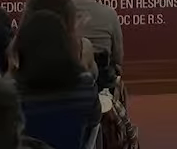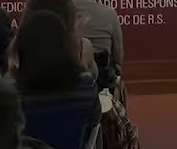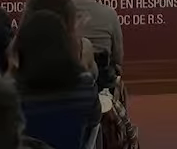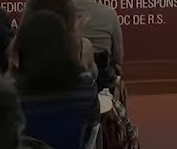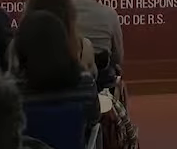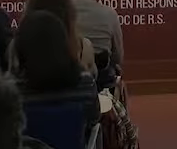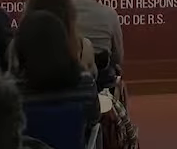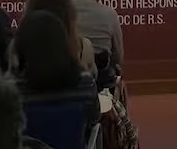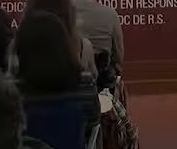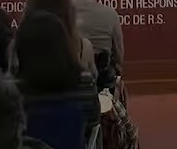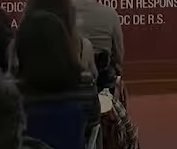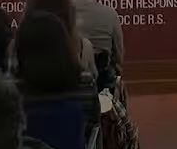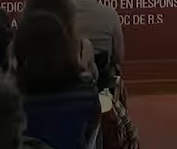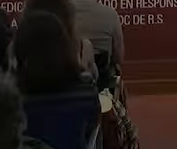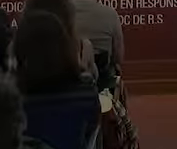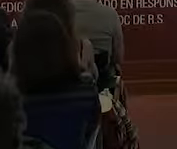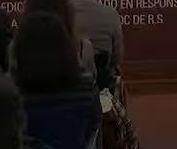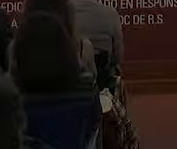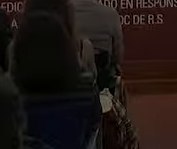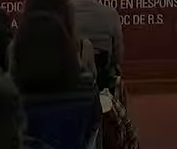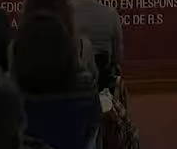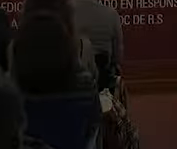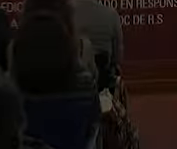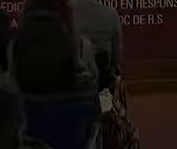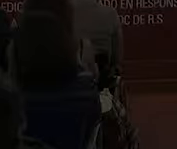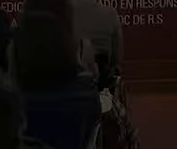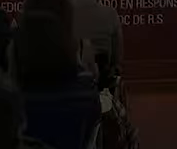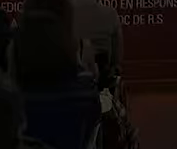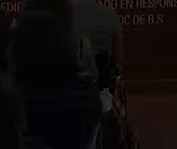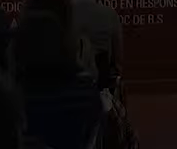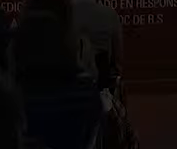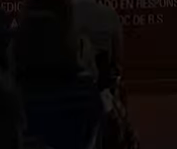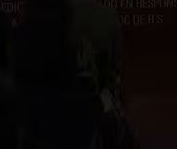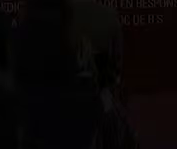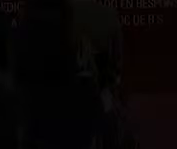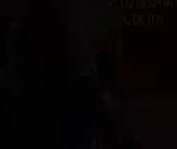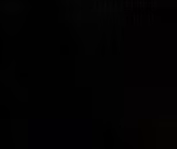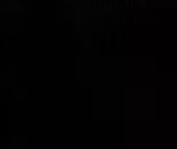aplausos aplausos aplausos aplausos Gracias.